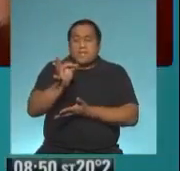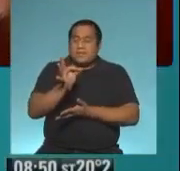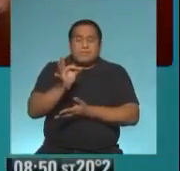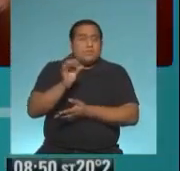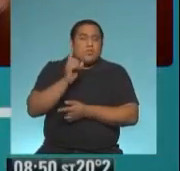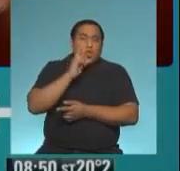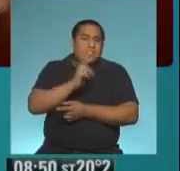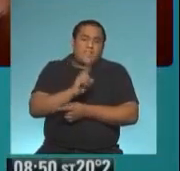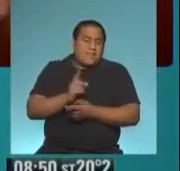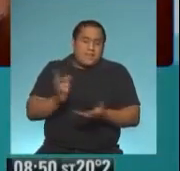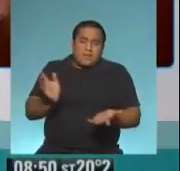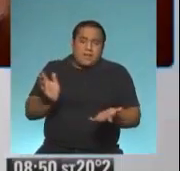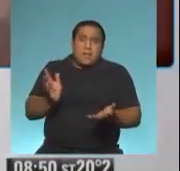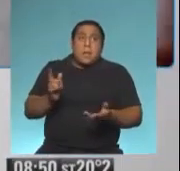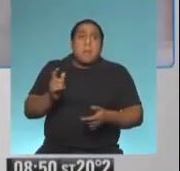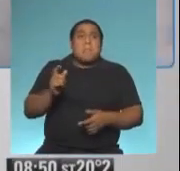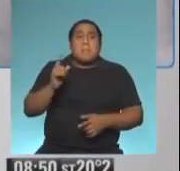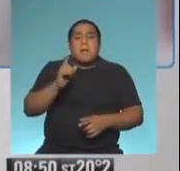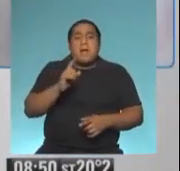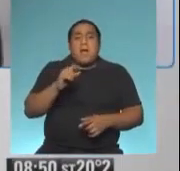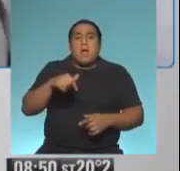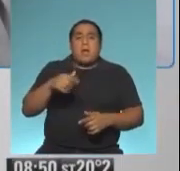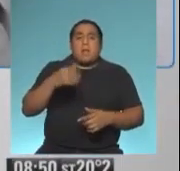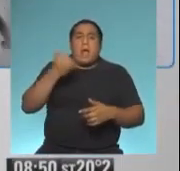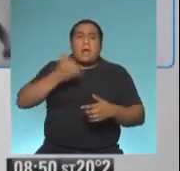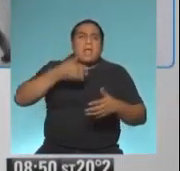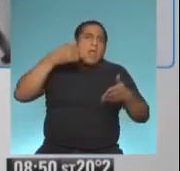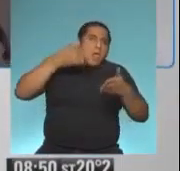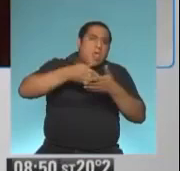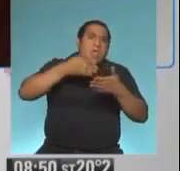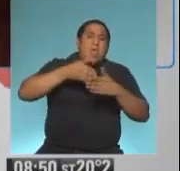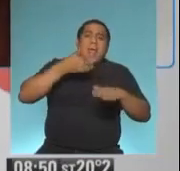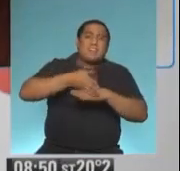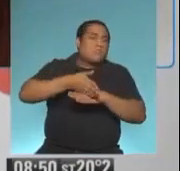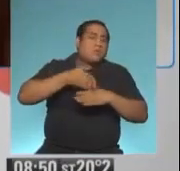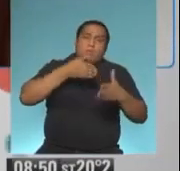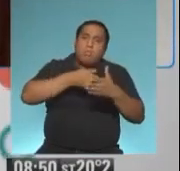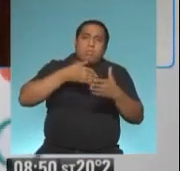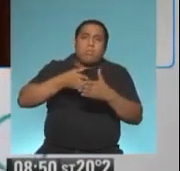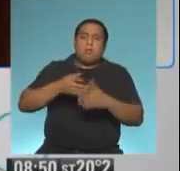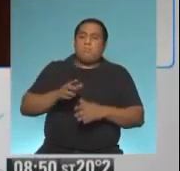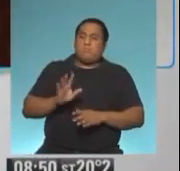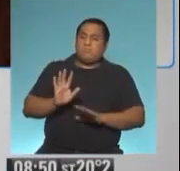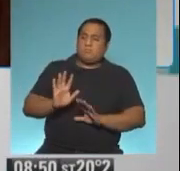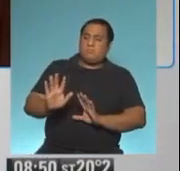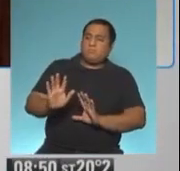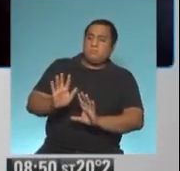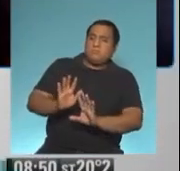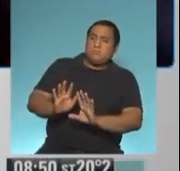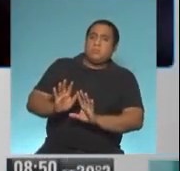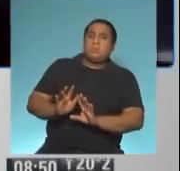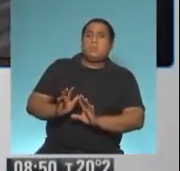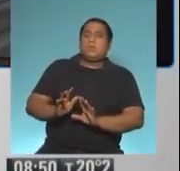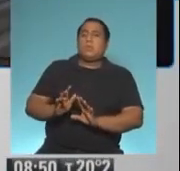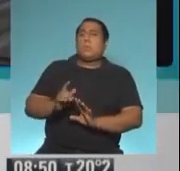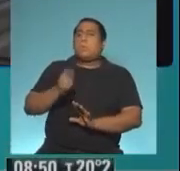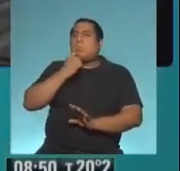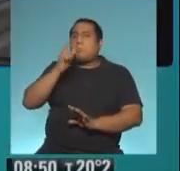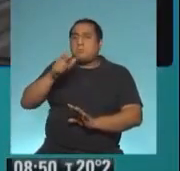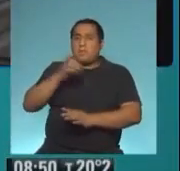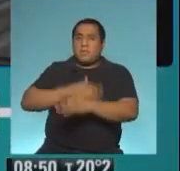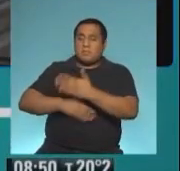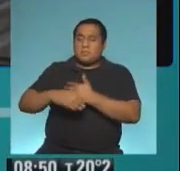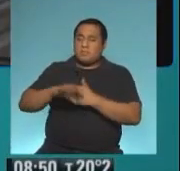sociedad y por eso hay todavía tantas barreras, por eso hay tantos prejuicios o estigmas sobre las personas con